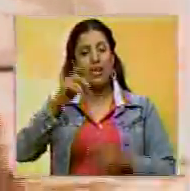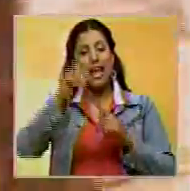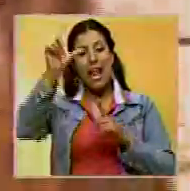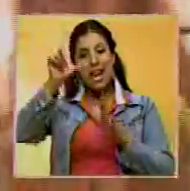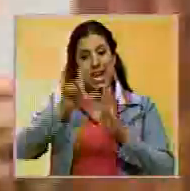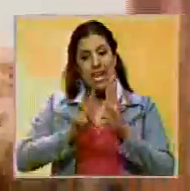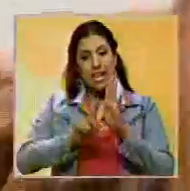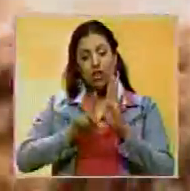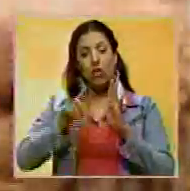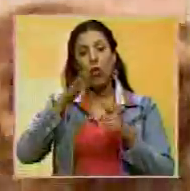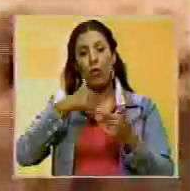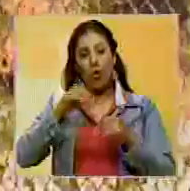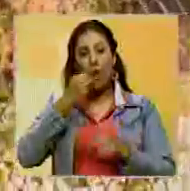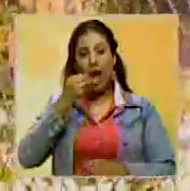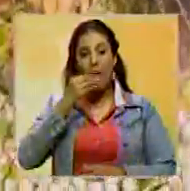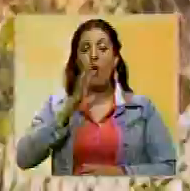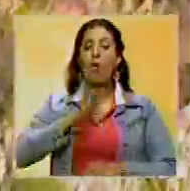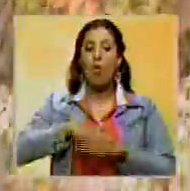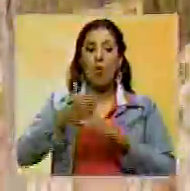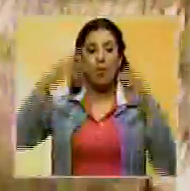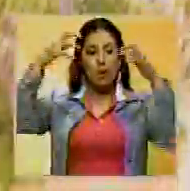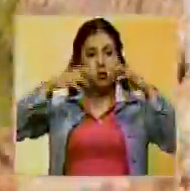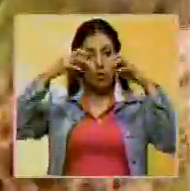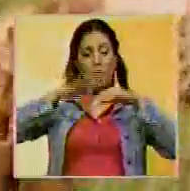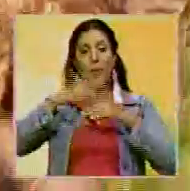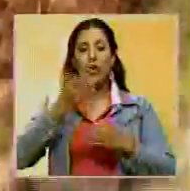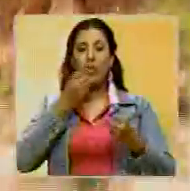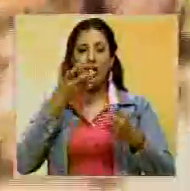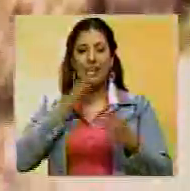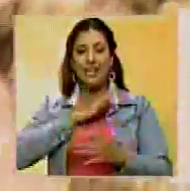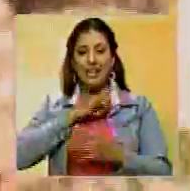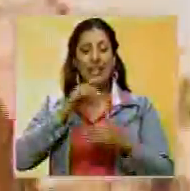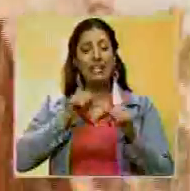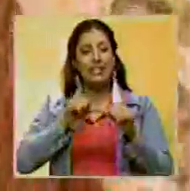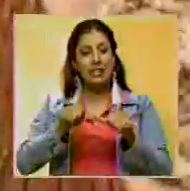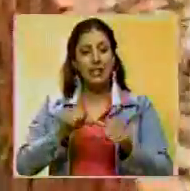litros por metro cuadrado de agua producto de las lluvias, las cuales aseguraron que se mantendrán.